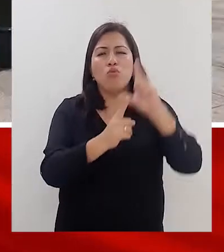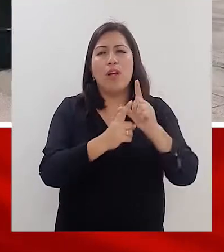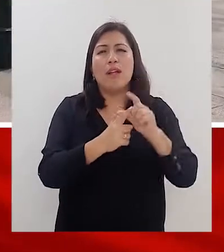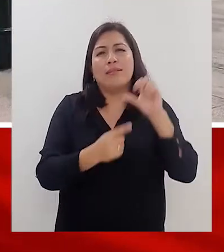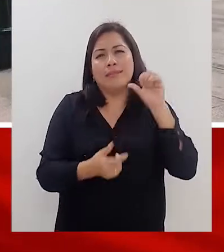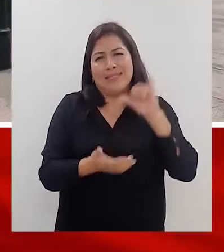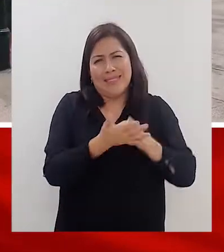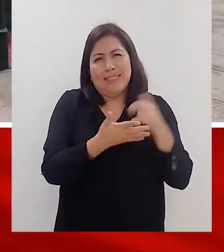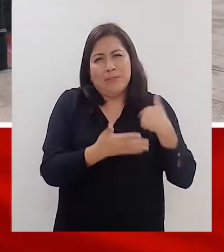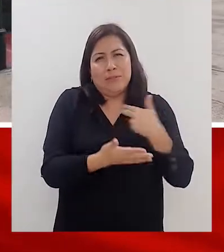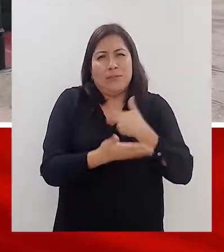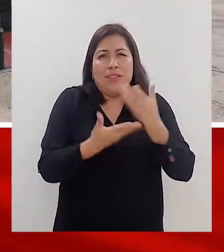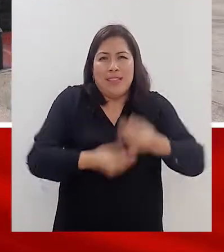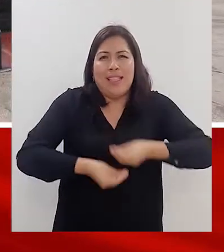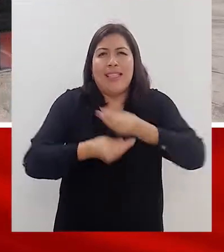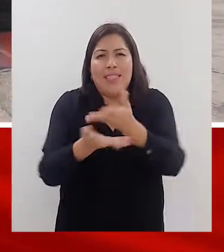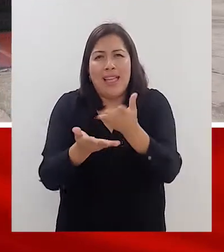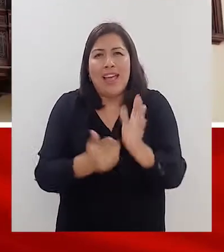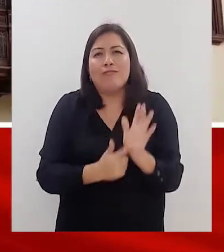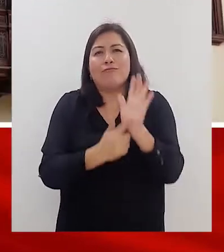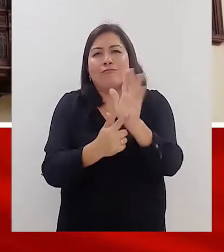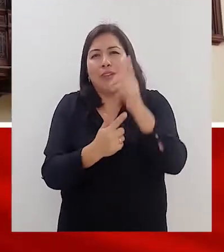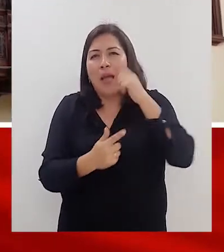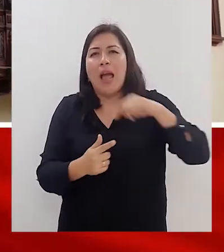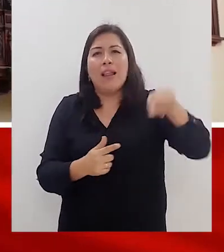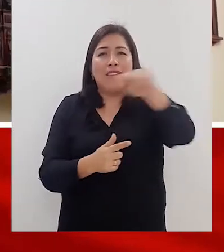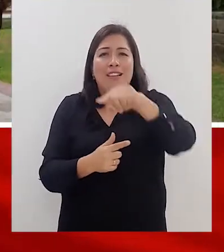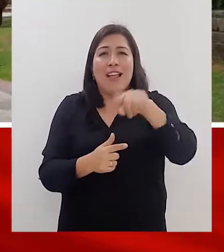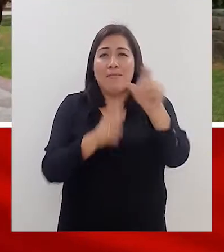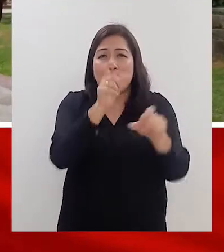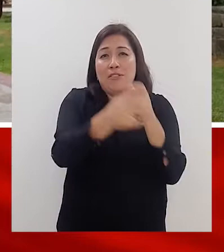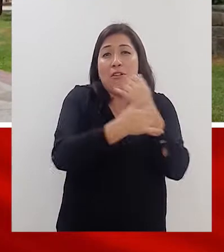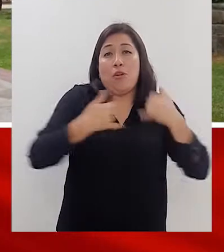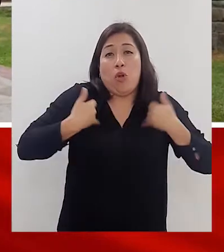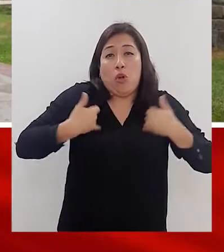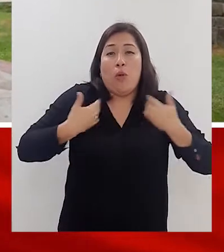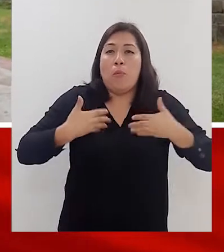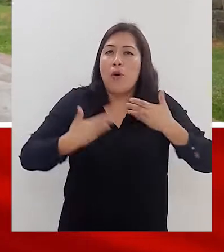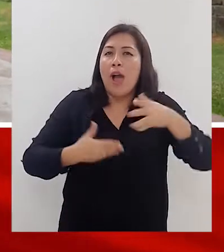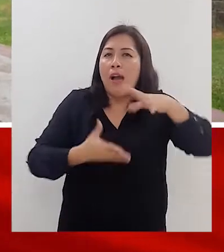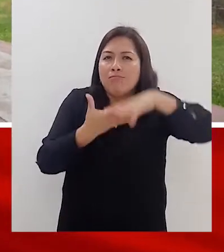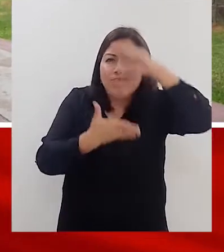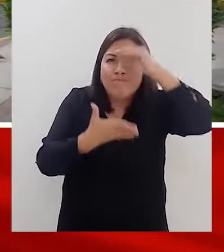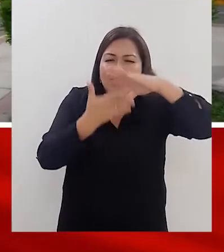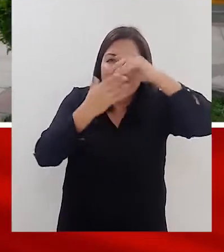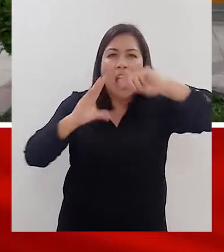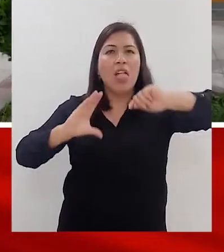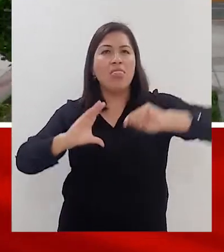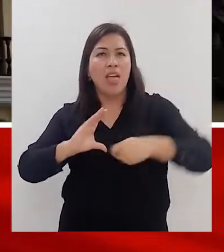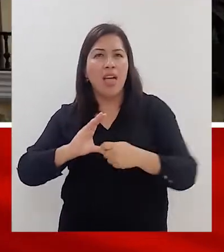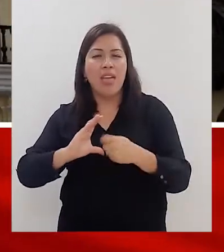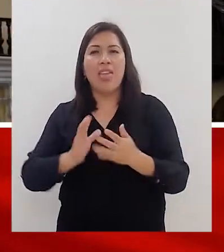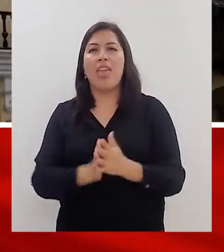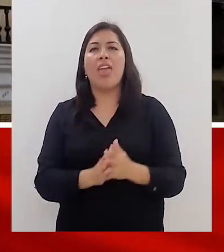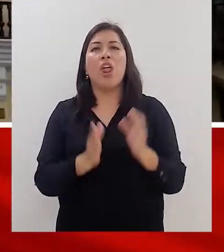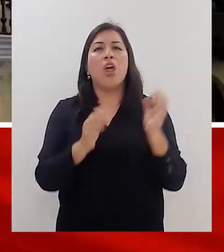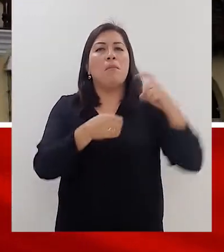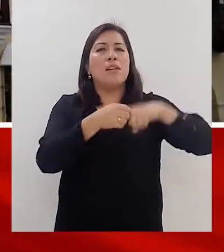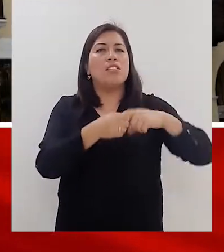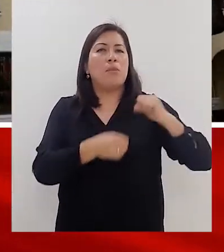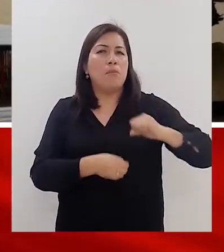es también lo que tratamos de transmitir a través de nuestros talleres y a través de nuestra presencia como